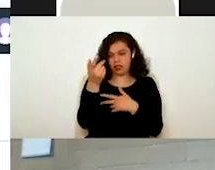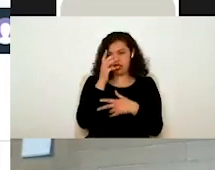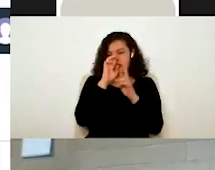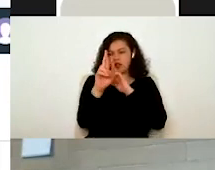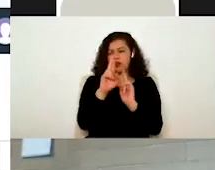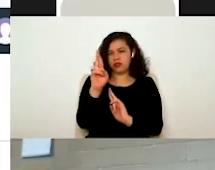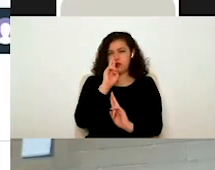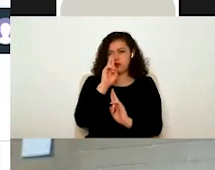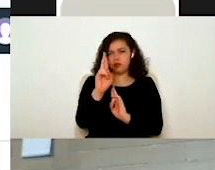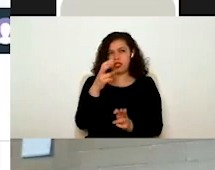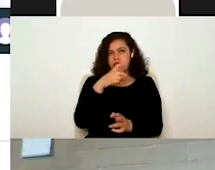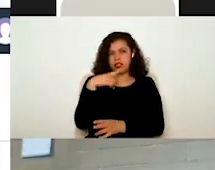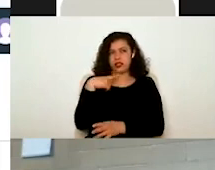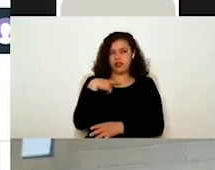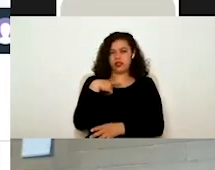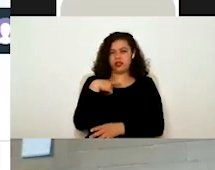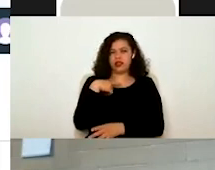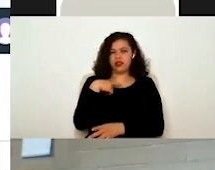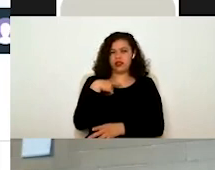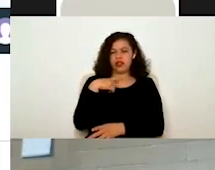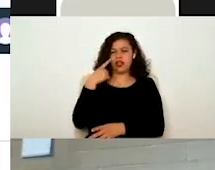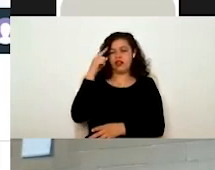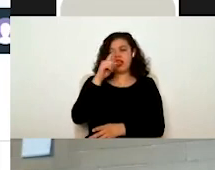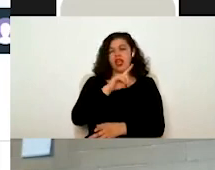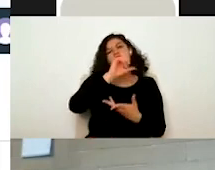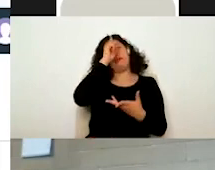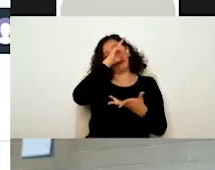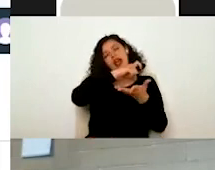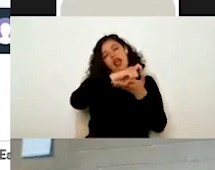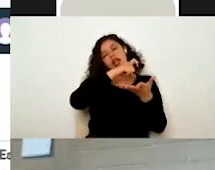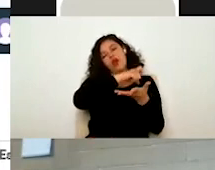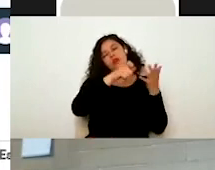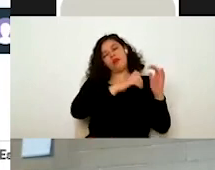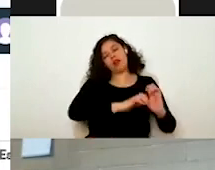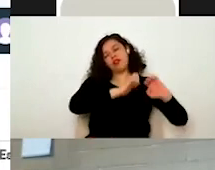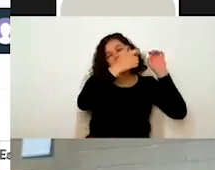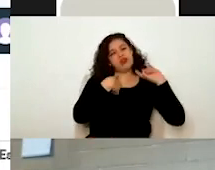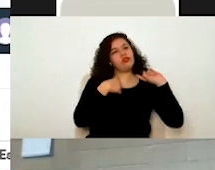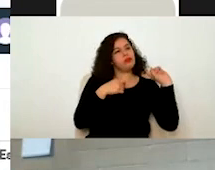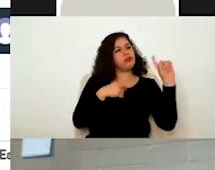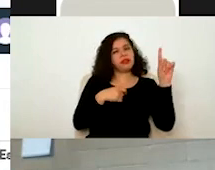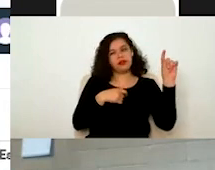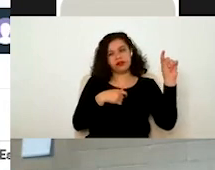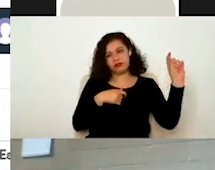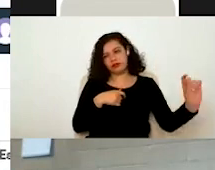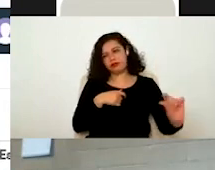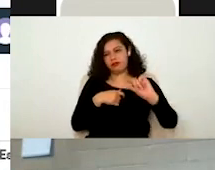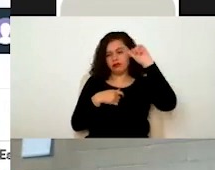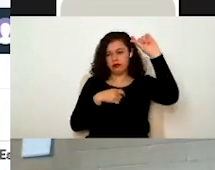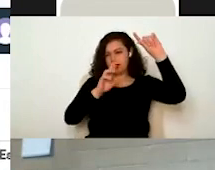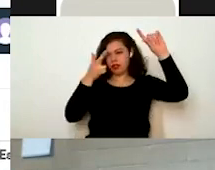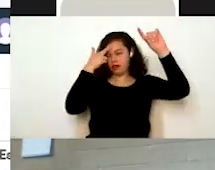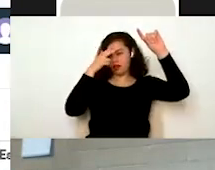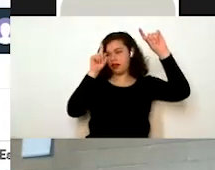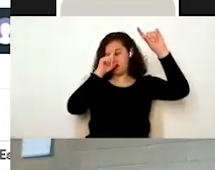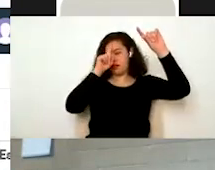desde el cual hicimos la solicitud, que es en la generación de bienes. Le doy clic aquí. Aquí tengo, si recuerdan las instrucciones